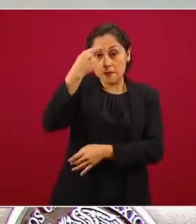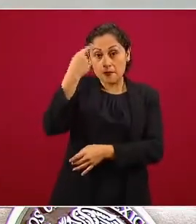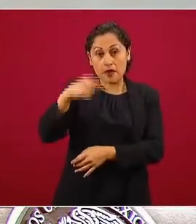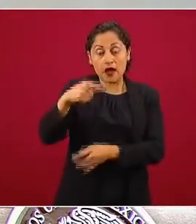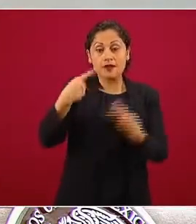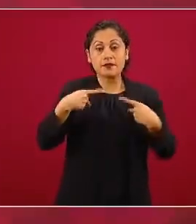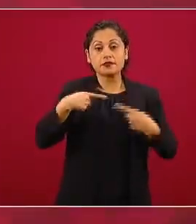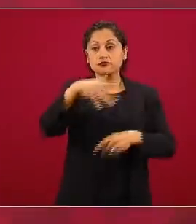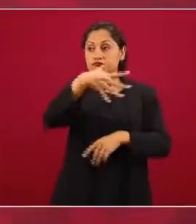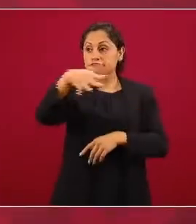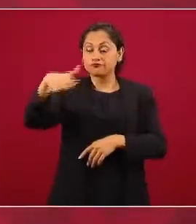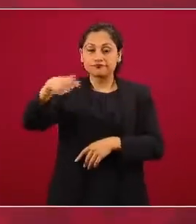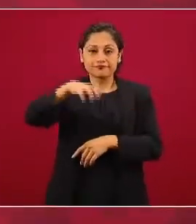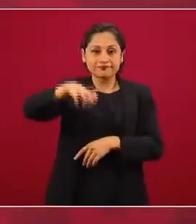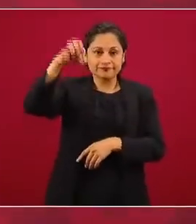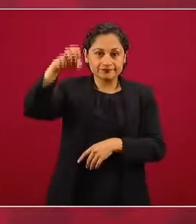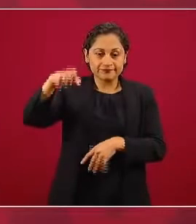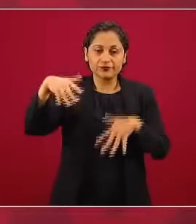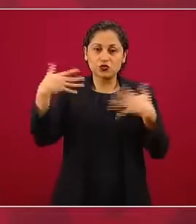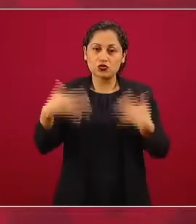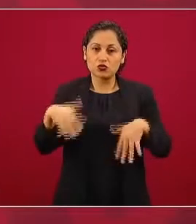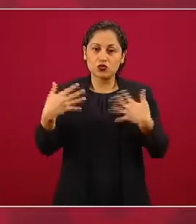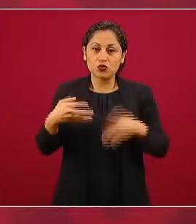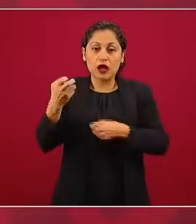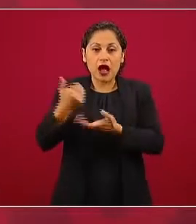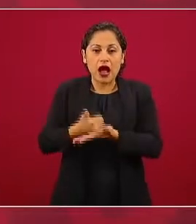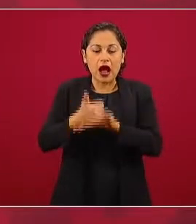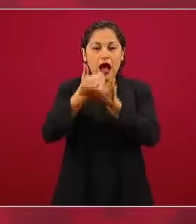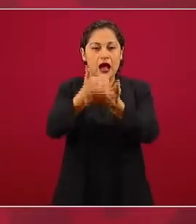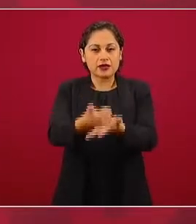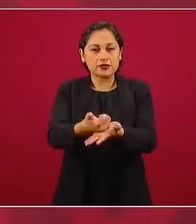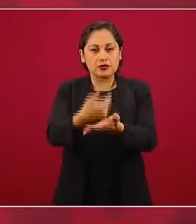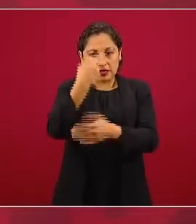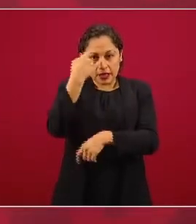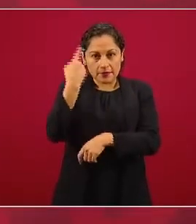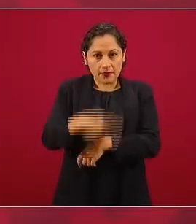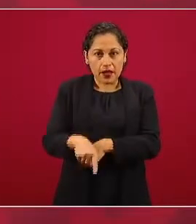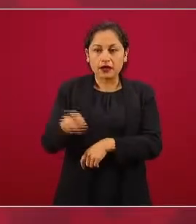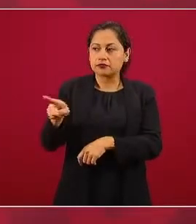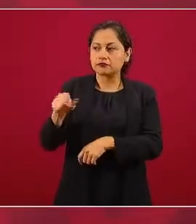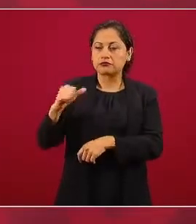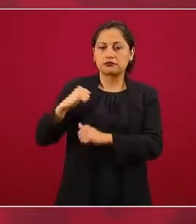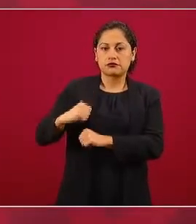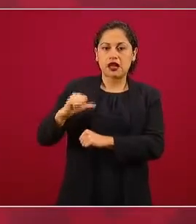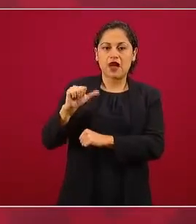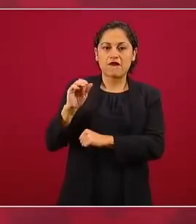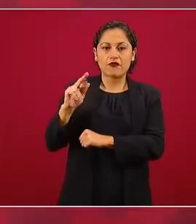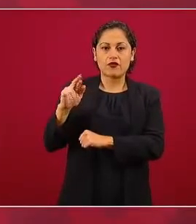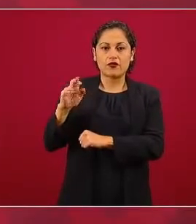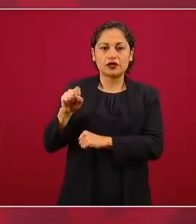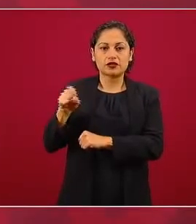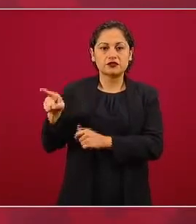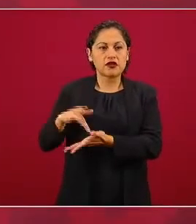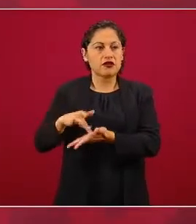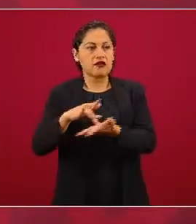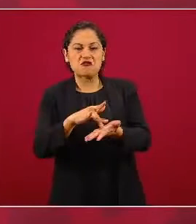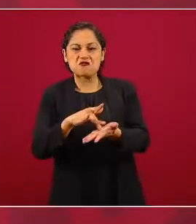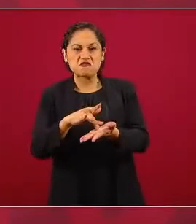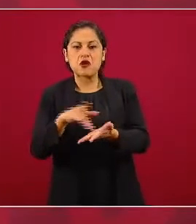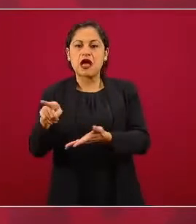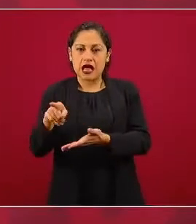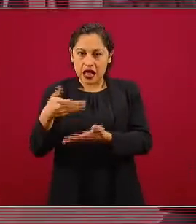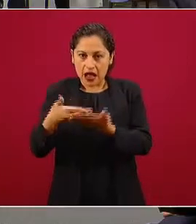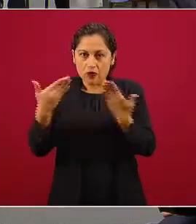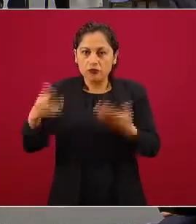lo que el sistema de Afores no da. Entonces, aquí yo creo que